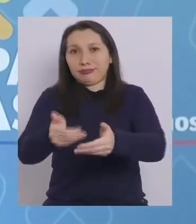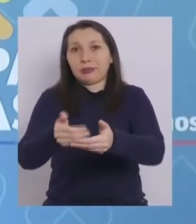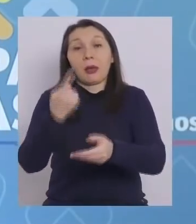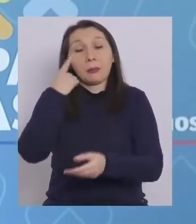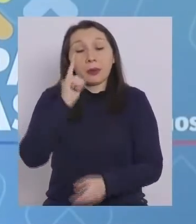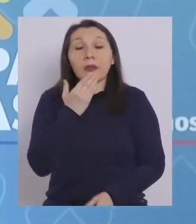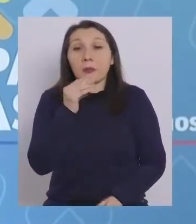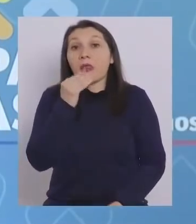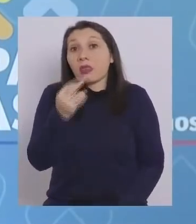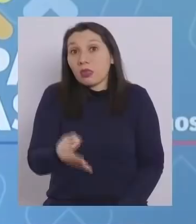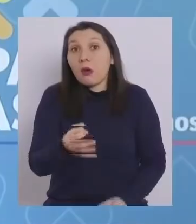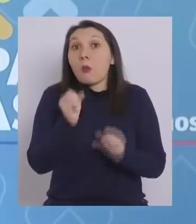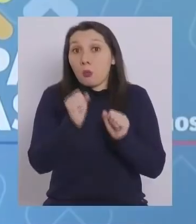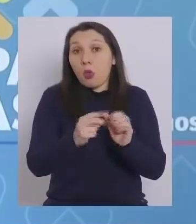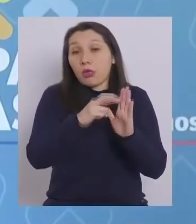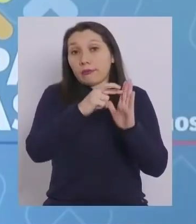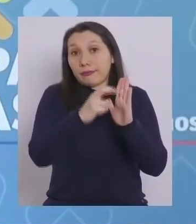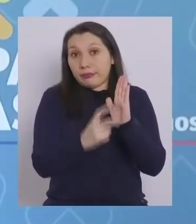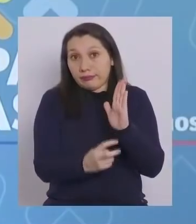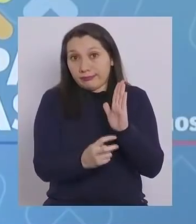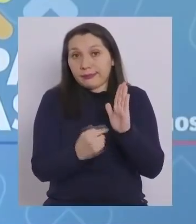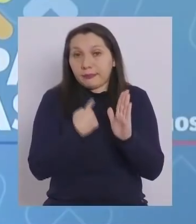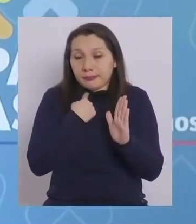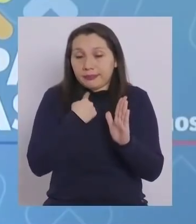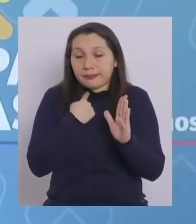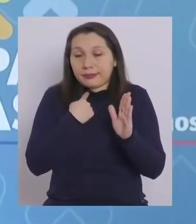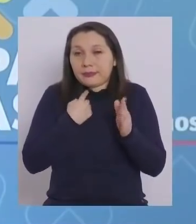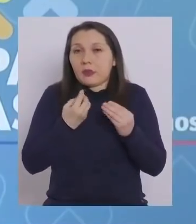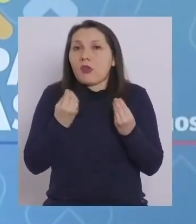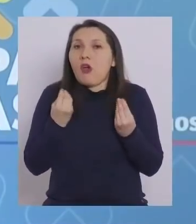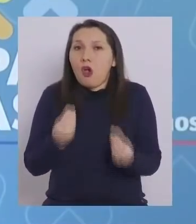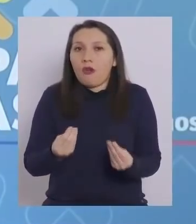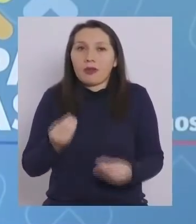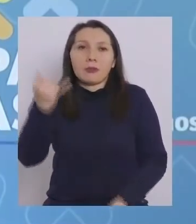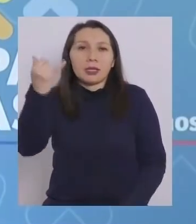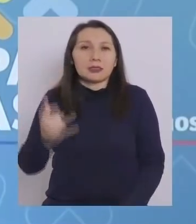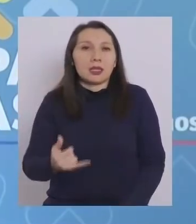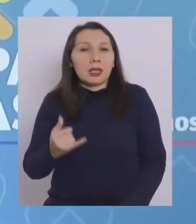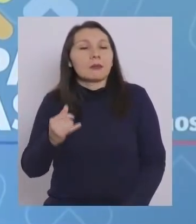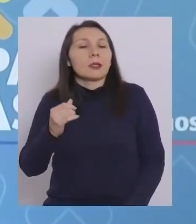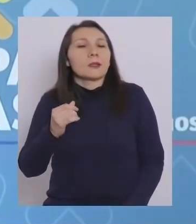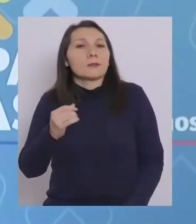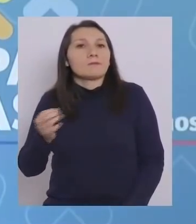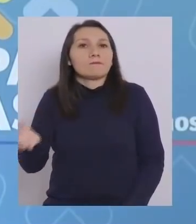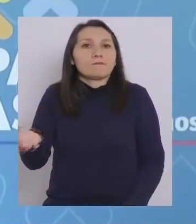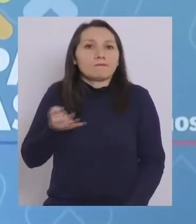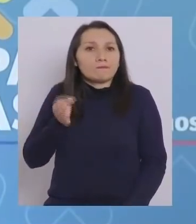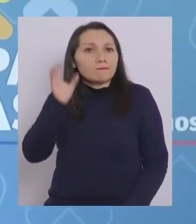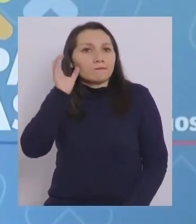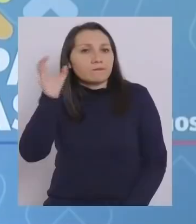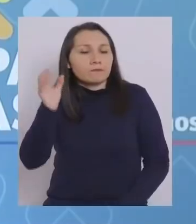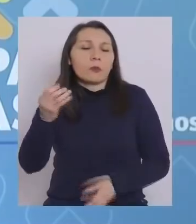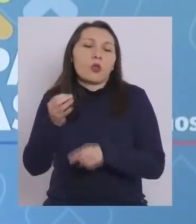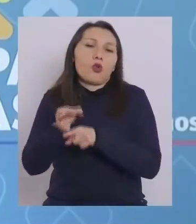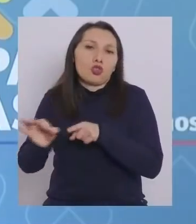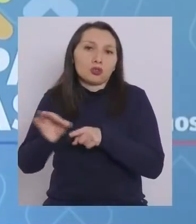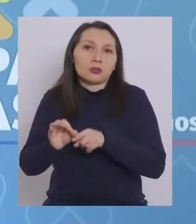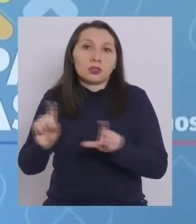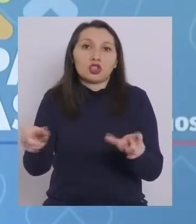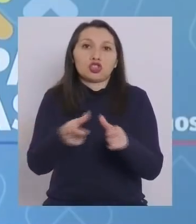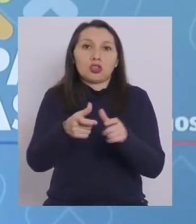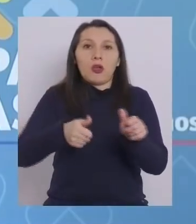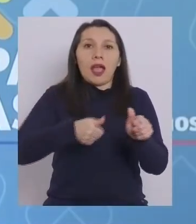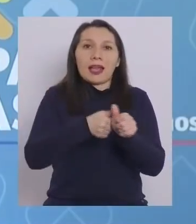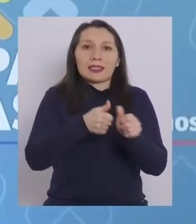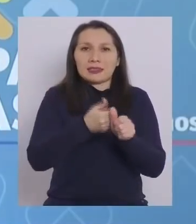que se puede retroceder. Bueno, que siempre hemos escuchado los consejos del Consejo